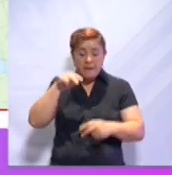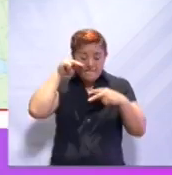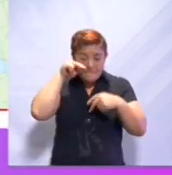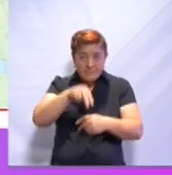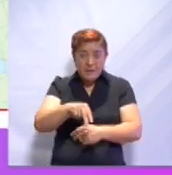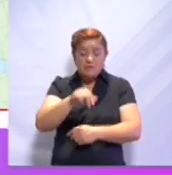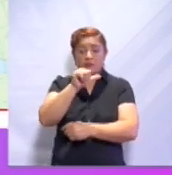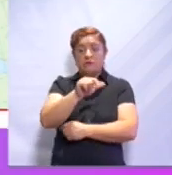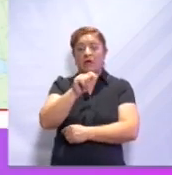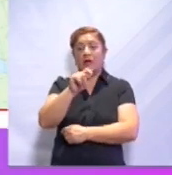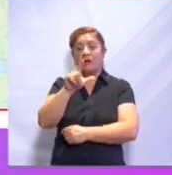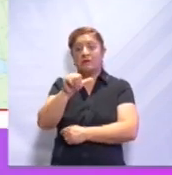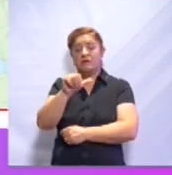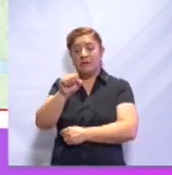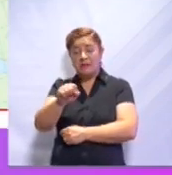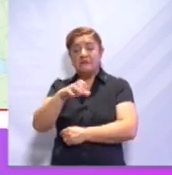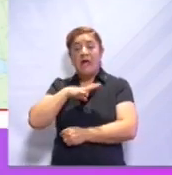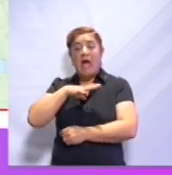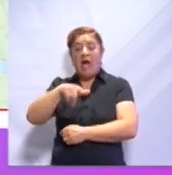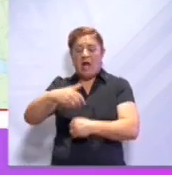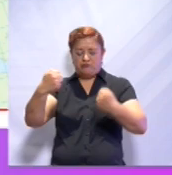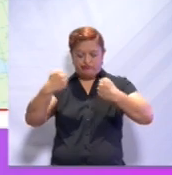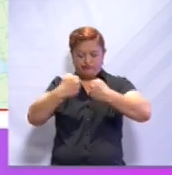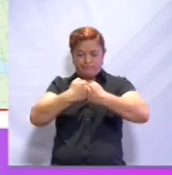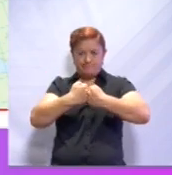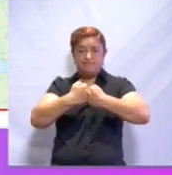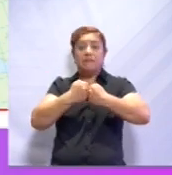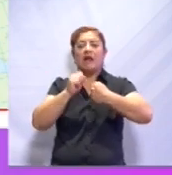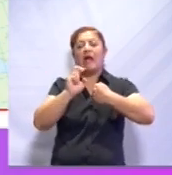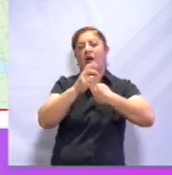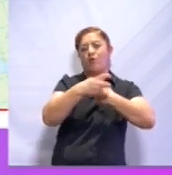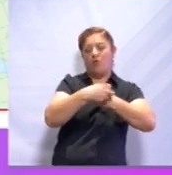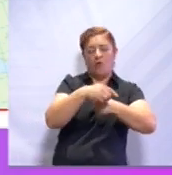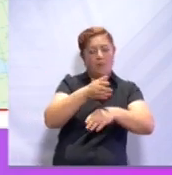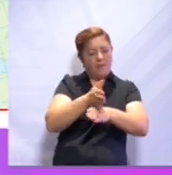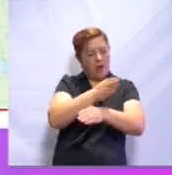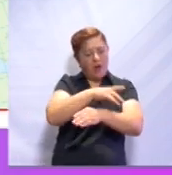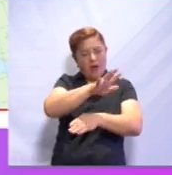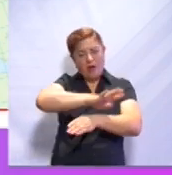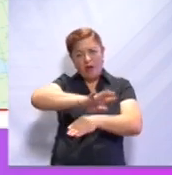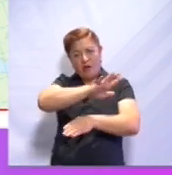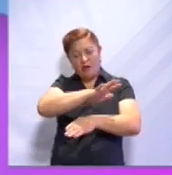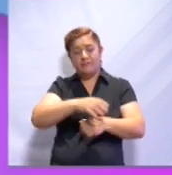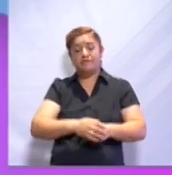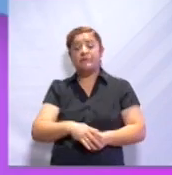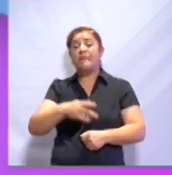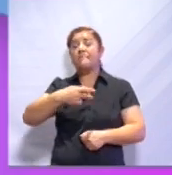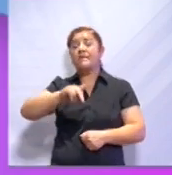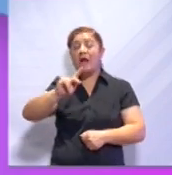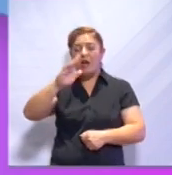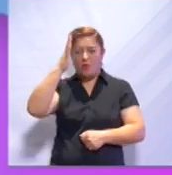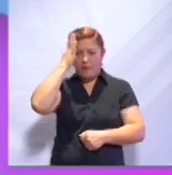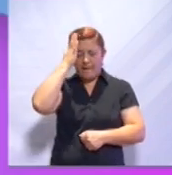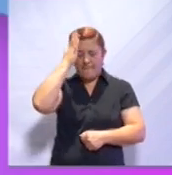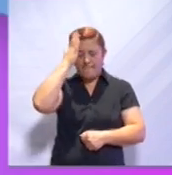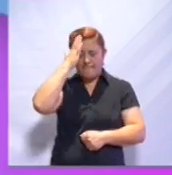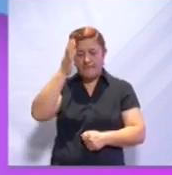la división política de Europa, ¿no?, de algunos otros continentes. Pero principalmente